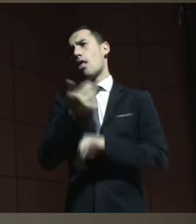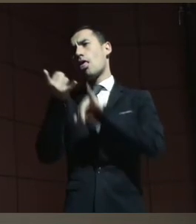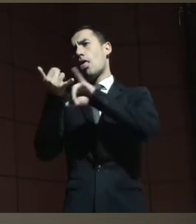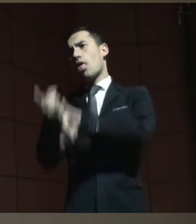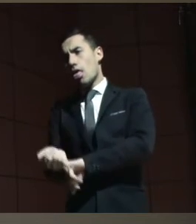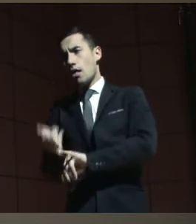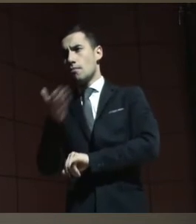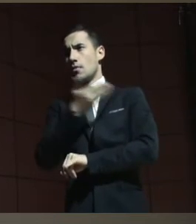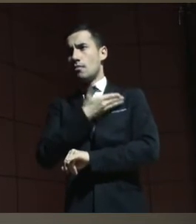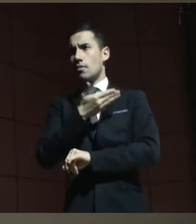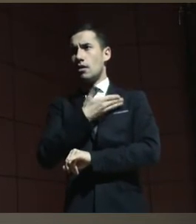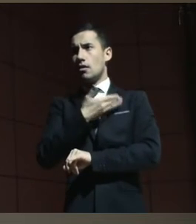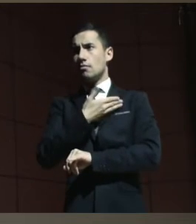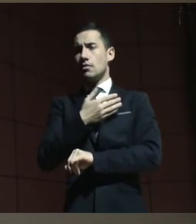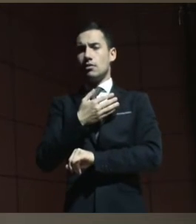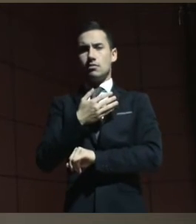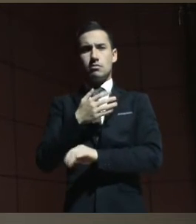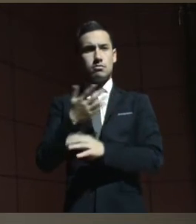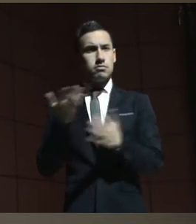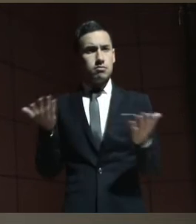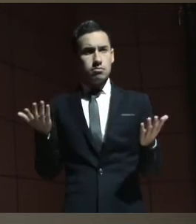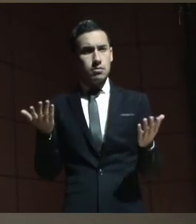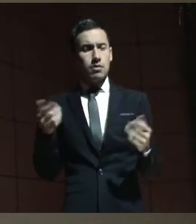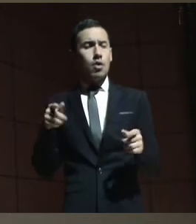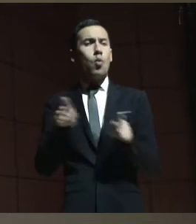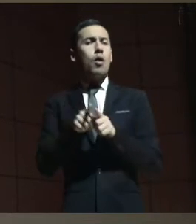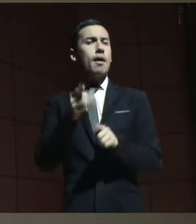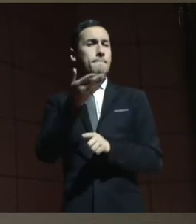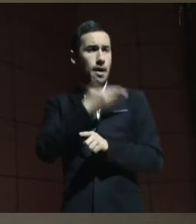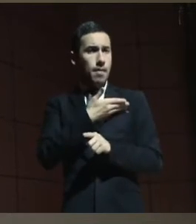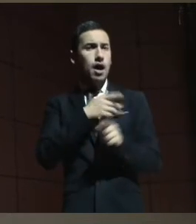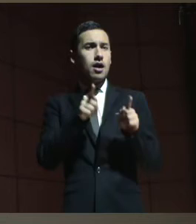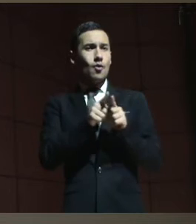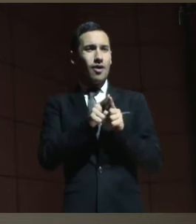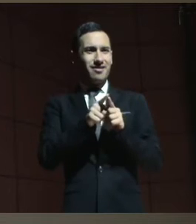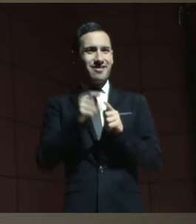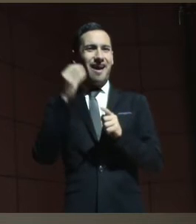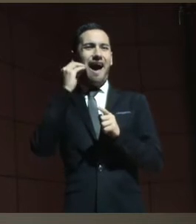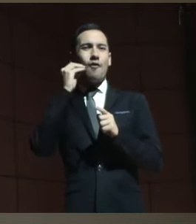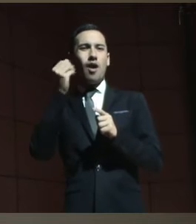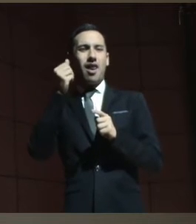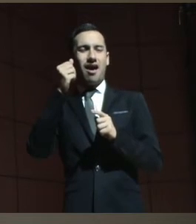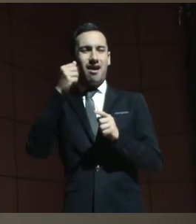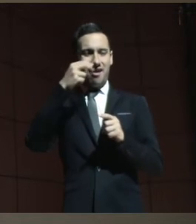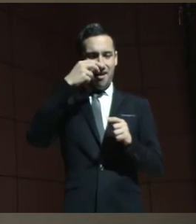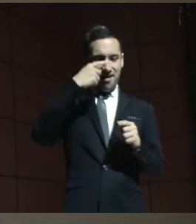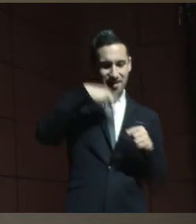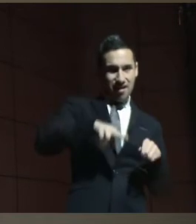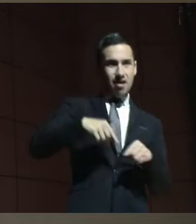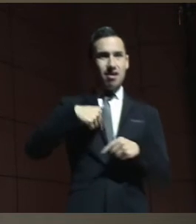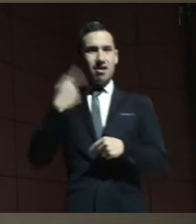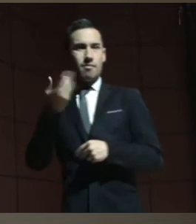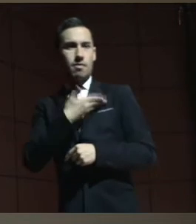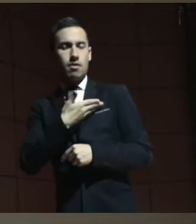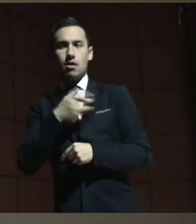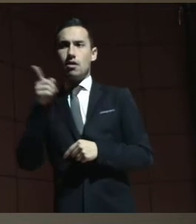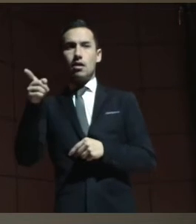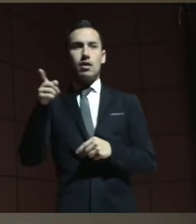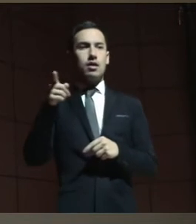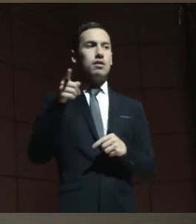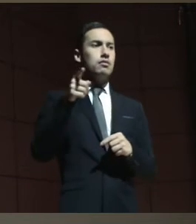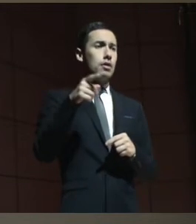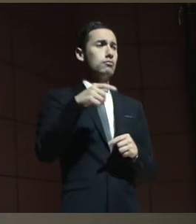para la inclusión. Que su madre cumpla el rol que tiene, pero que no tenga que asistirla